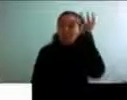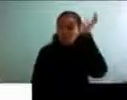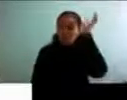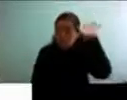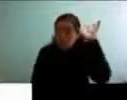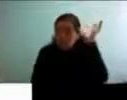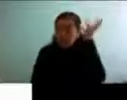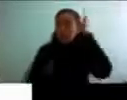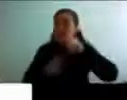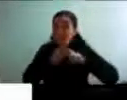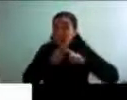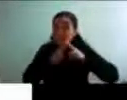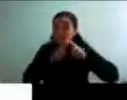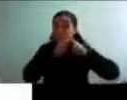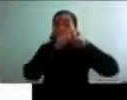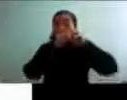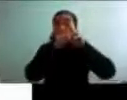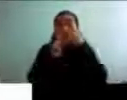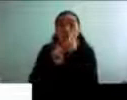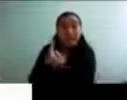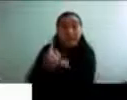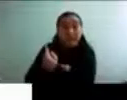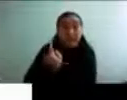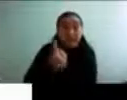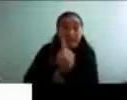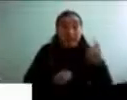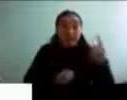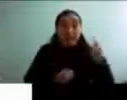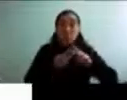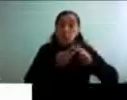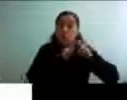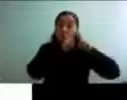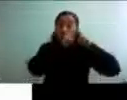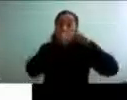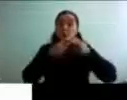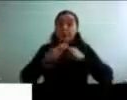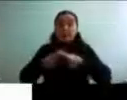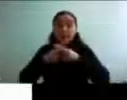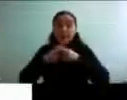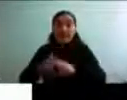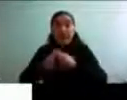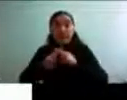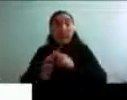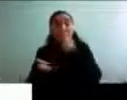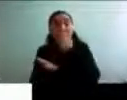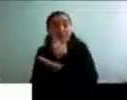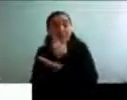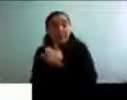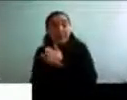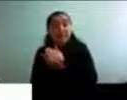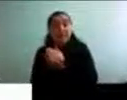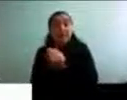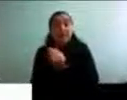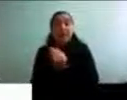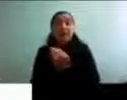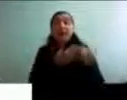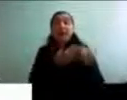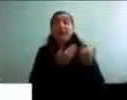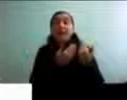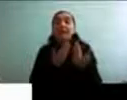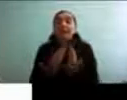persona la construya en su estilo, con sus propias herramientas, tomando sus propias decisiones, da cuenta de las